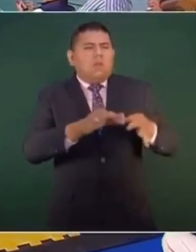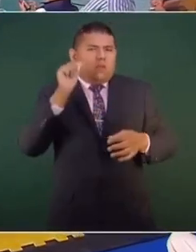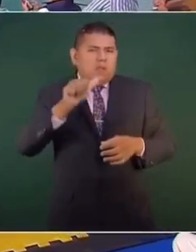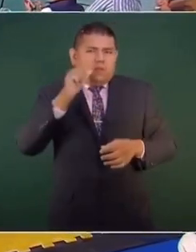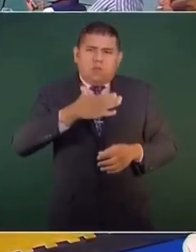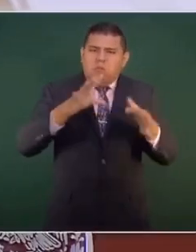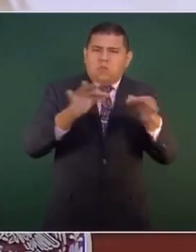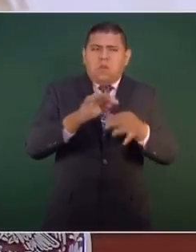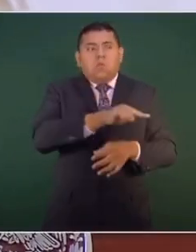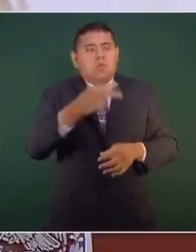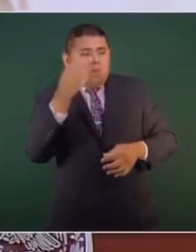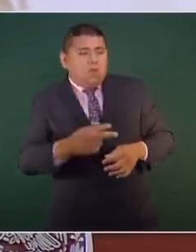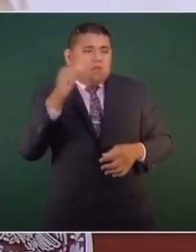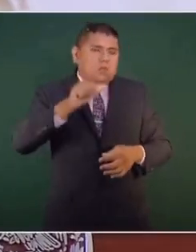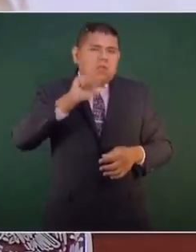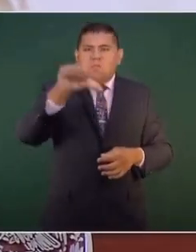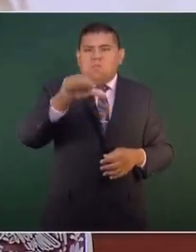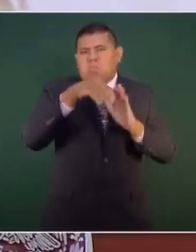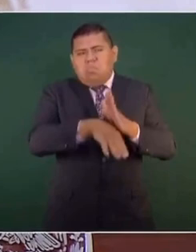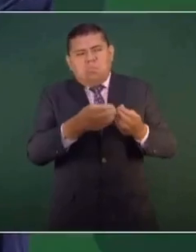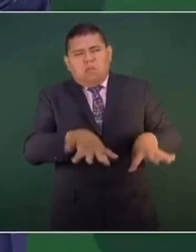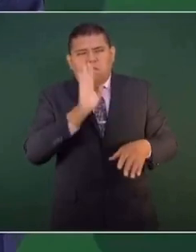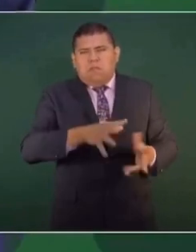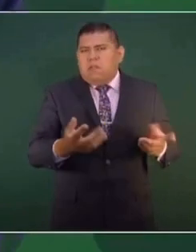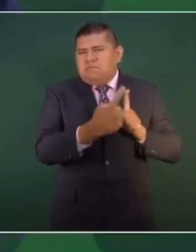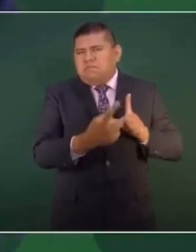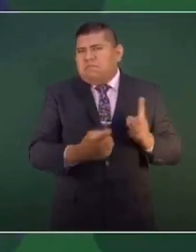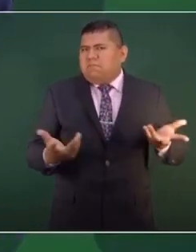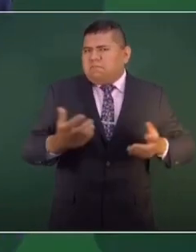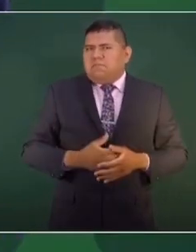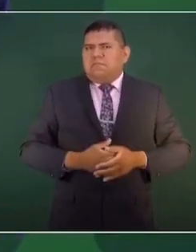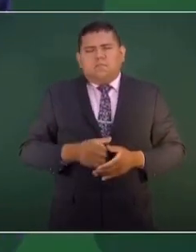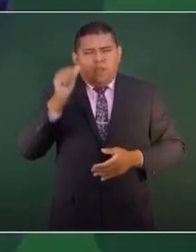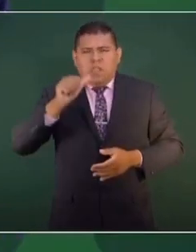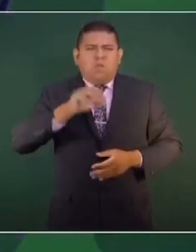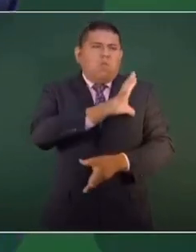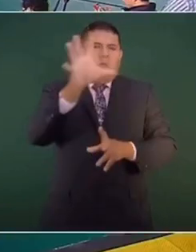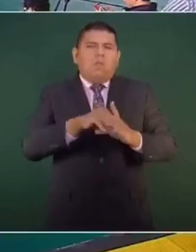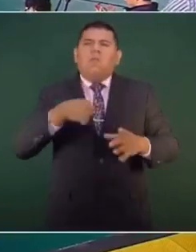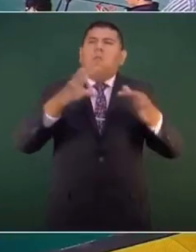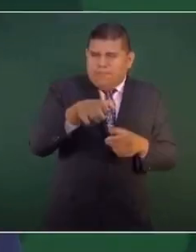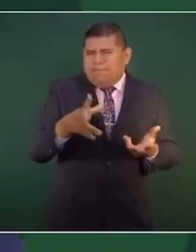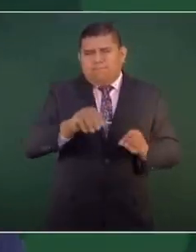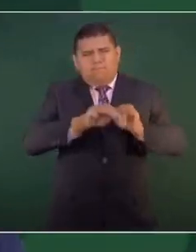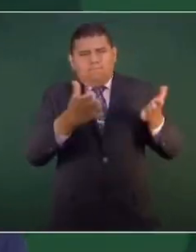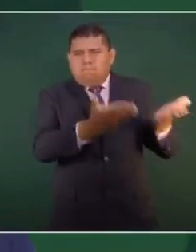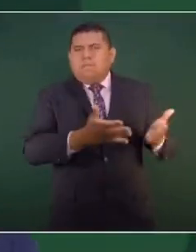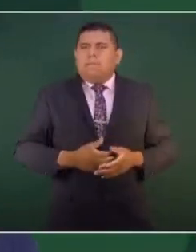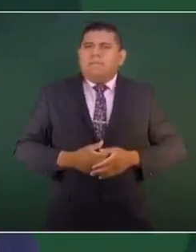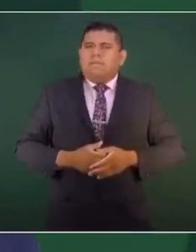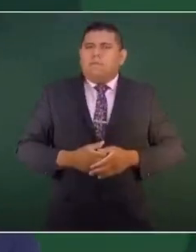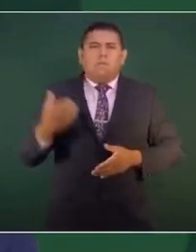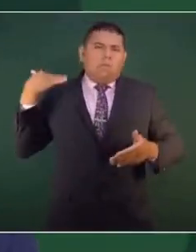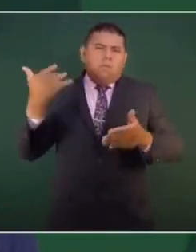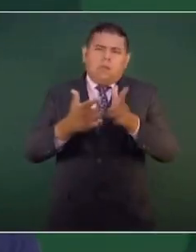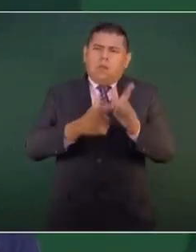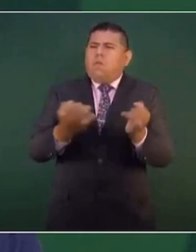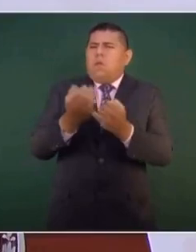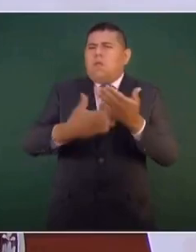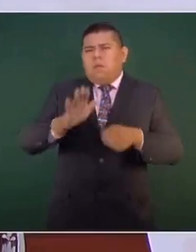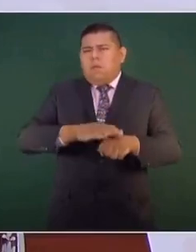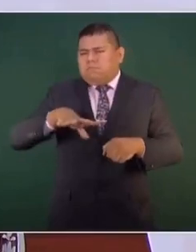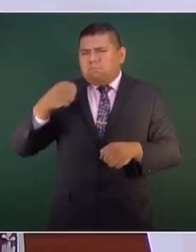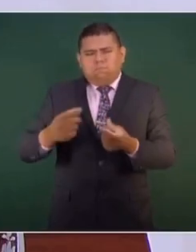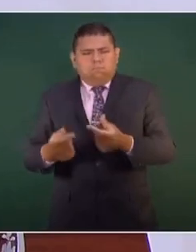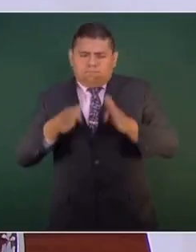se usa en nuestra contra. Entonces, así vamos y el compromiso